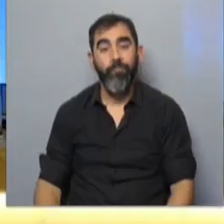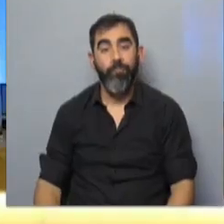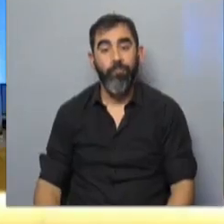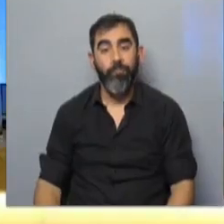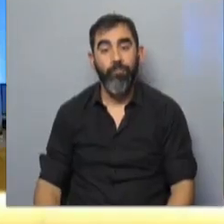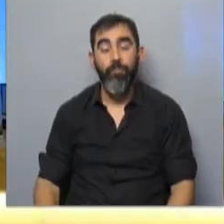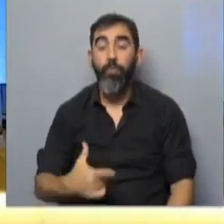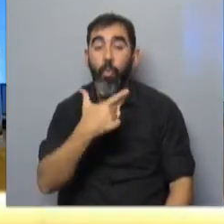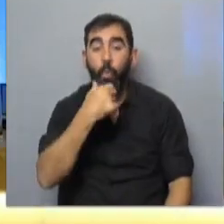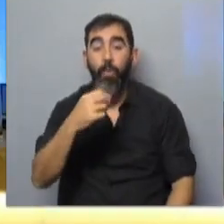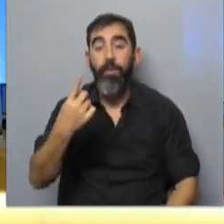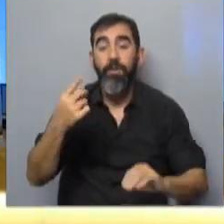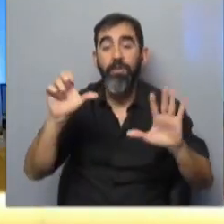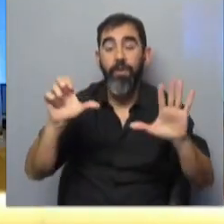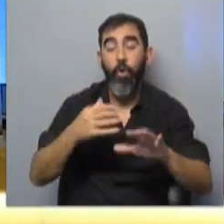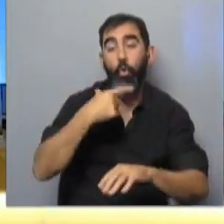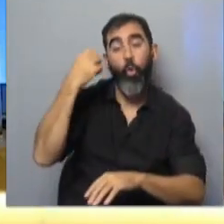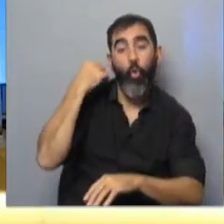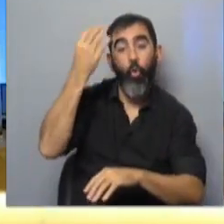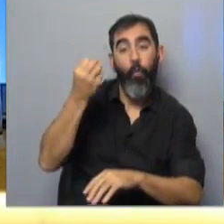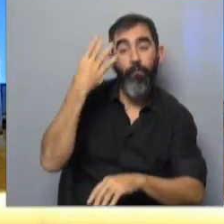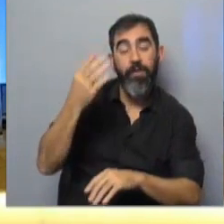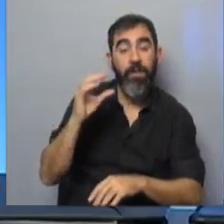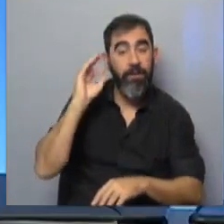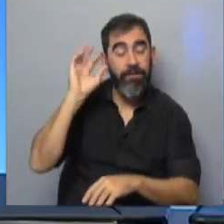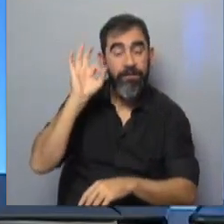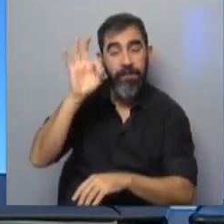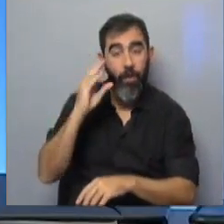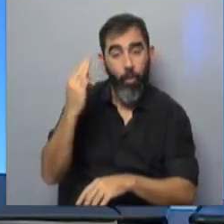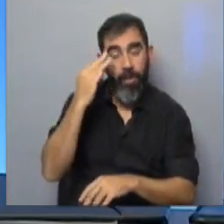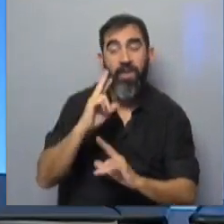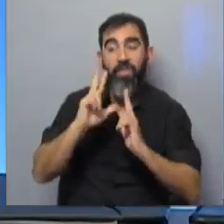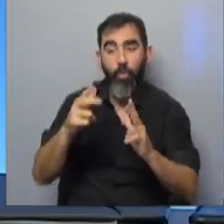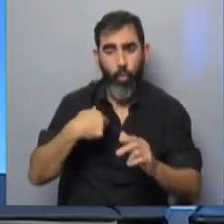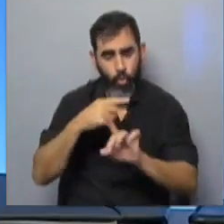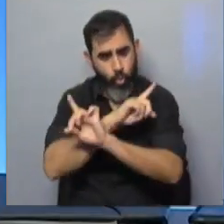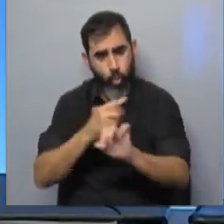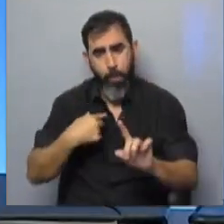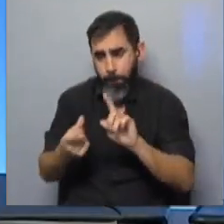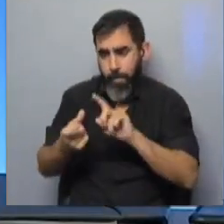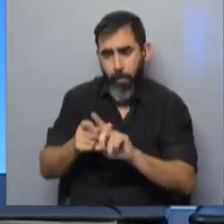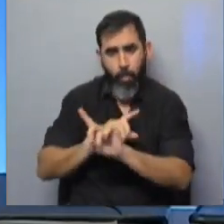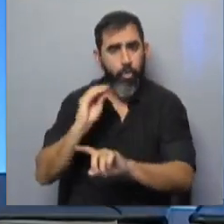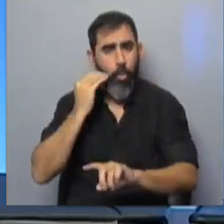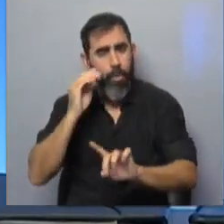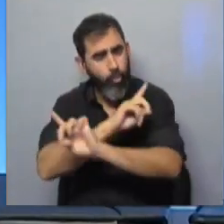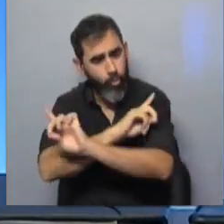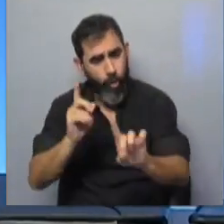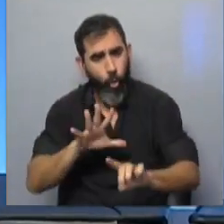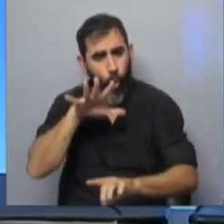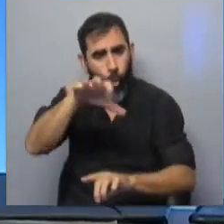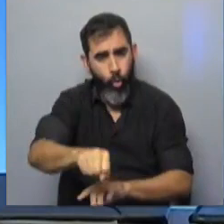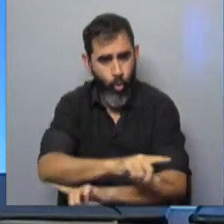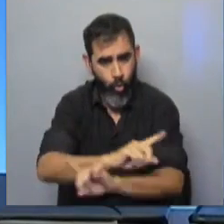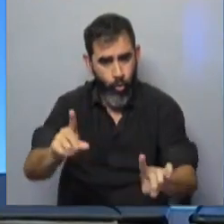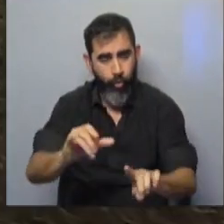El jueves 16, en conferencia de prensa, el senador Guido Manini Ríos insistió que ni él, ni su esposa, ni su suegro son colonos